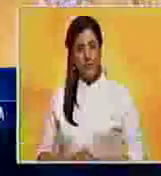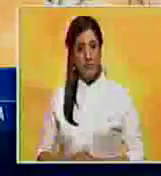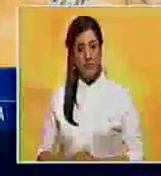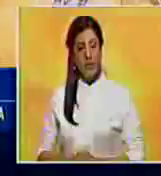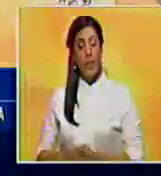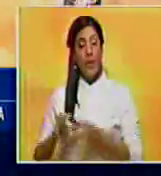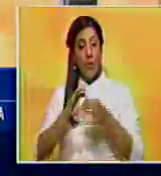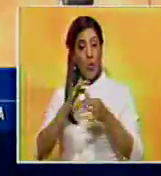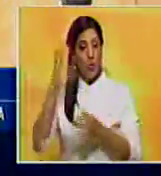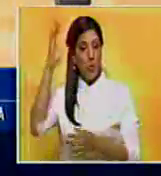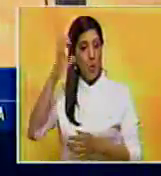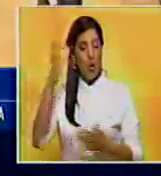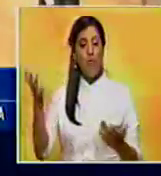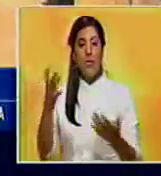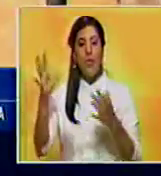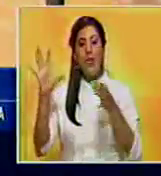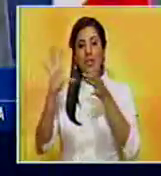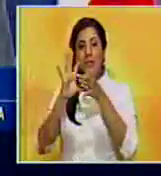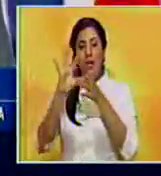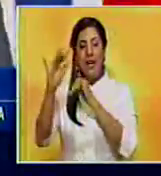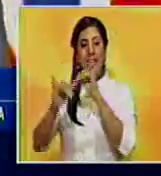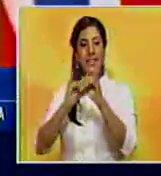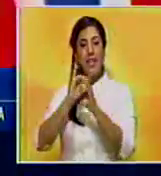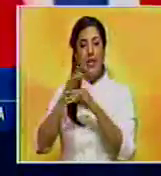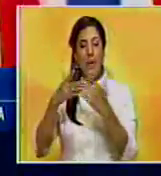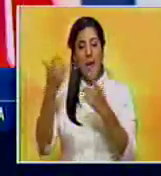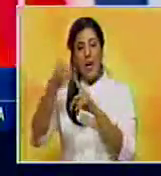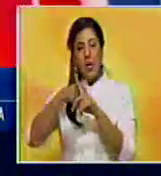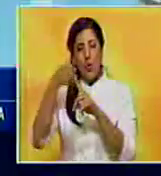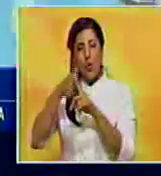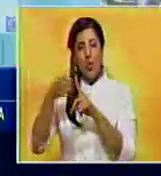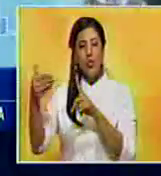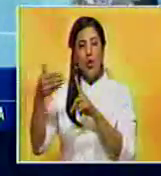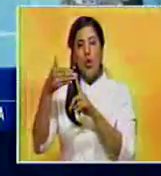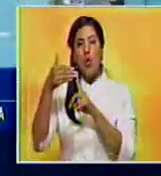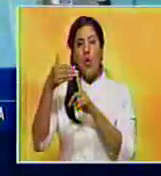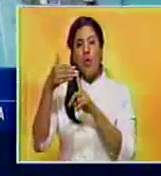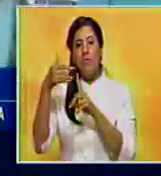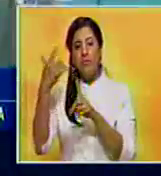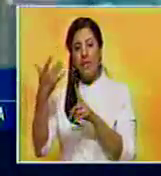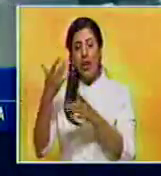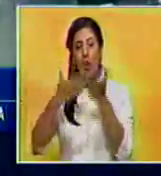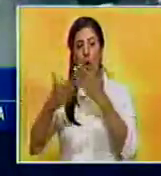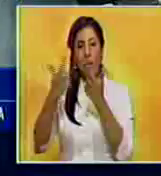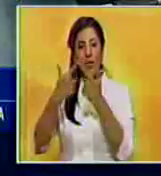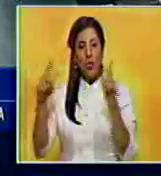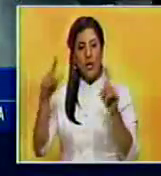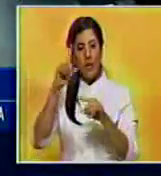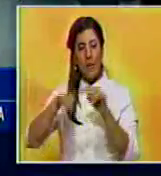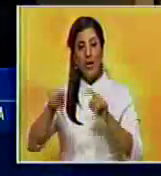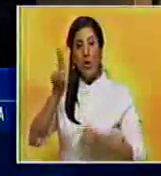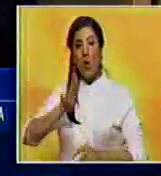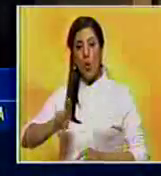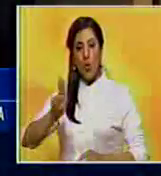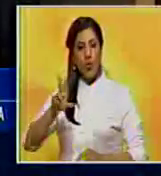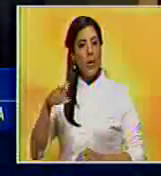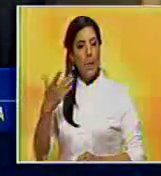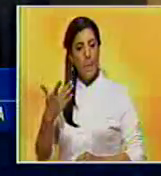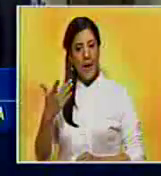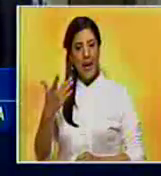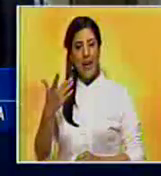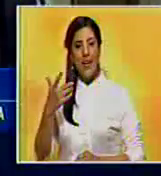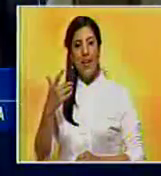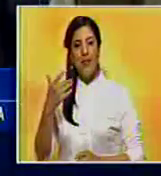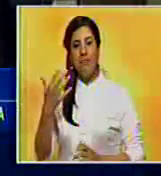La Unión Europea promueve una alianza internacional para luchar contra el comercio libre de productos usados para las